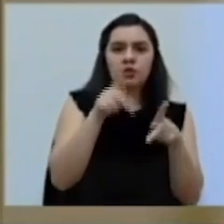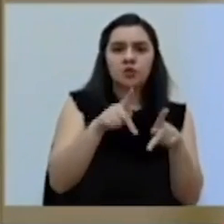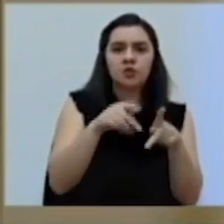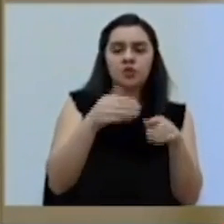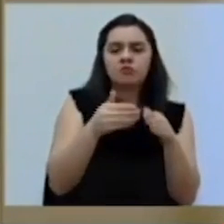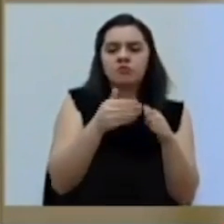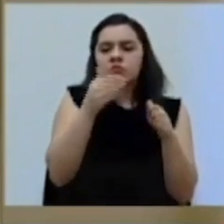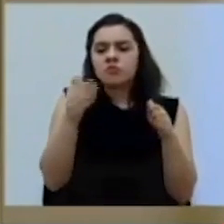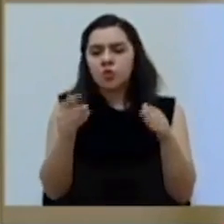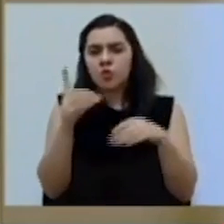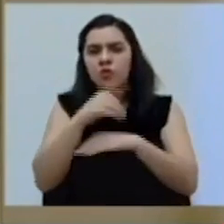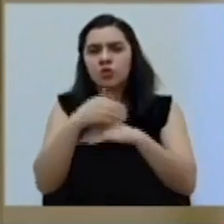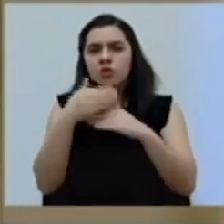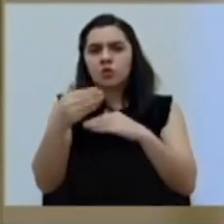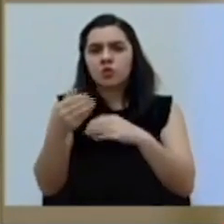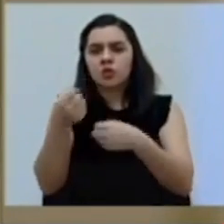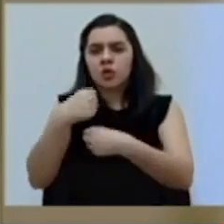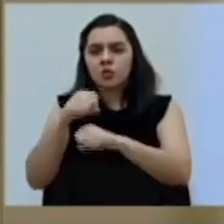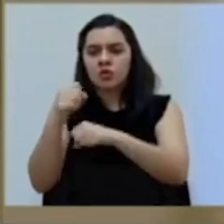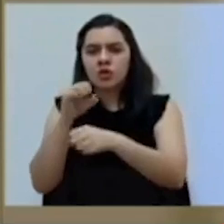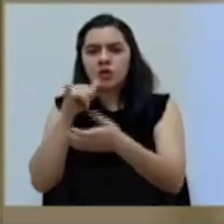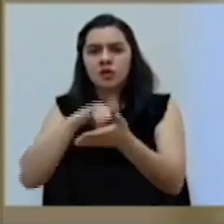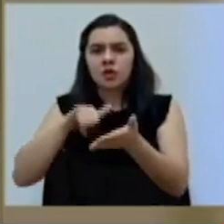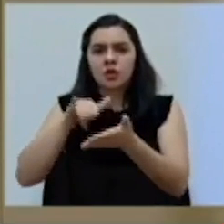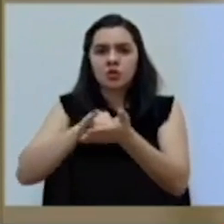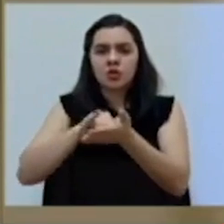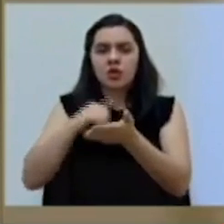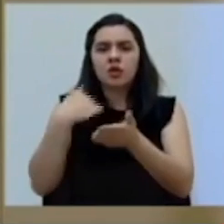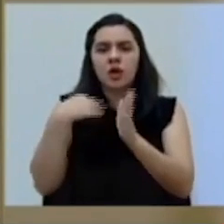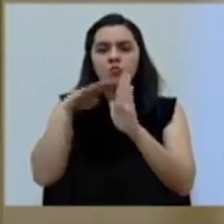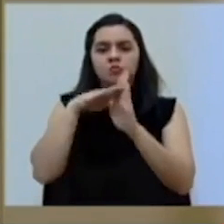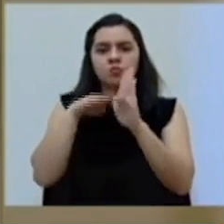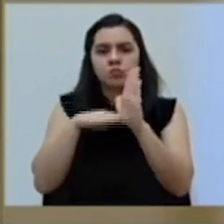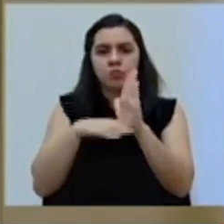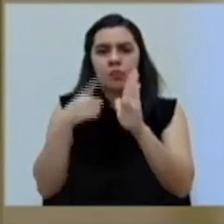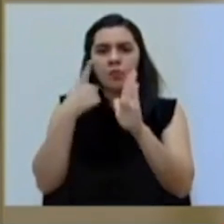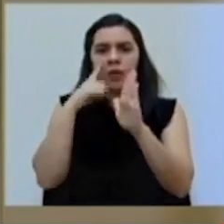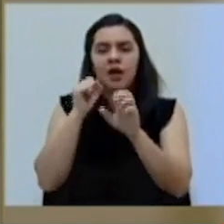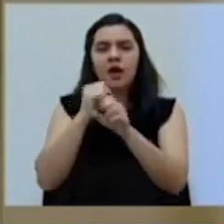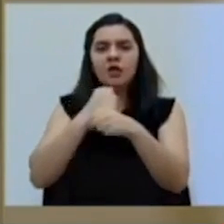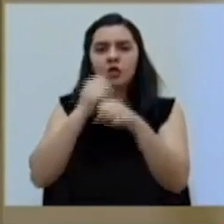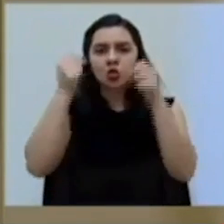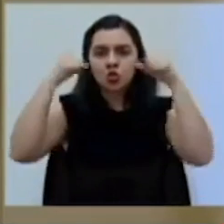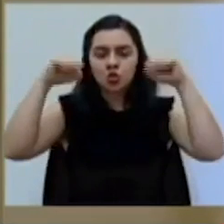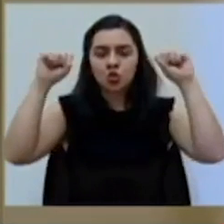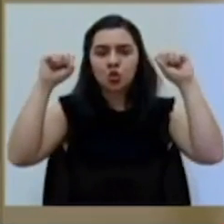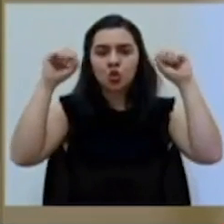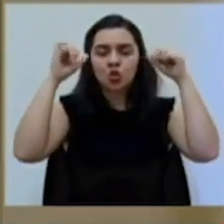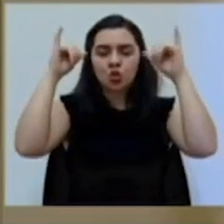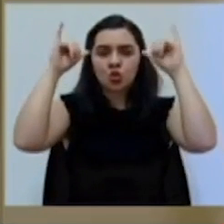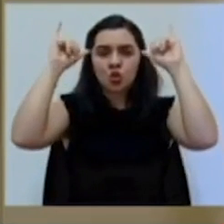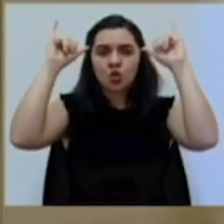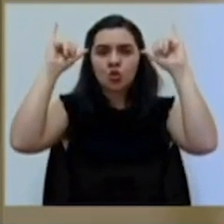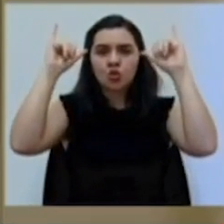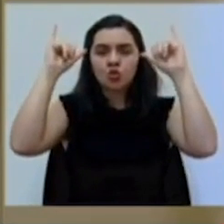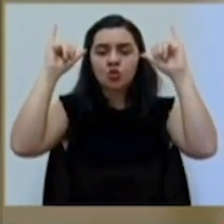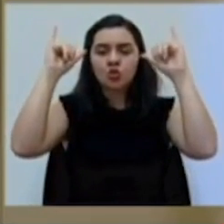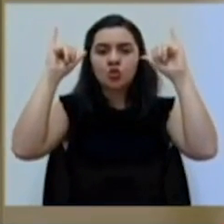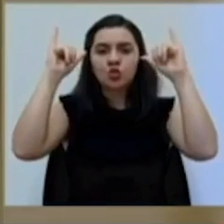Municipalidad de San José anuncia que se avalaron los protocolos para realizar los toros a la tica sin público con